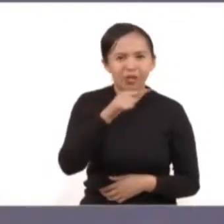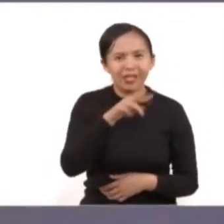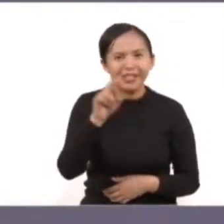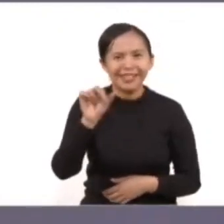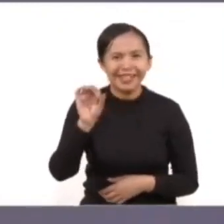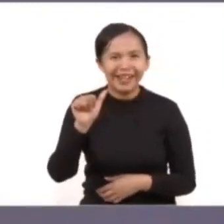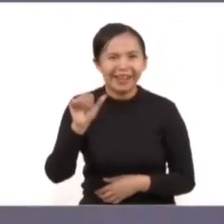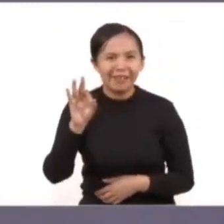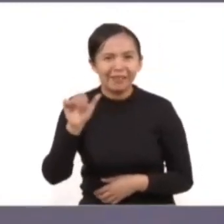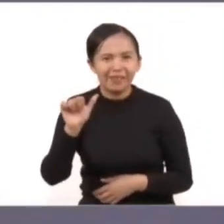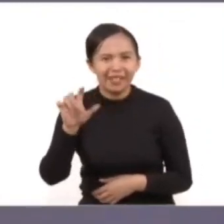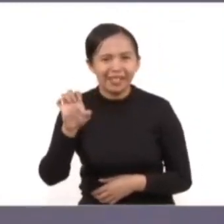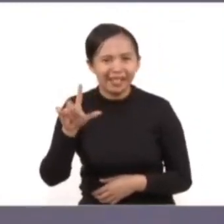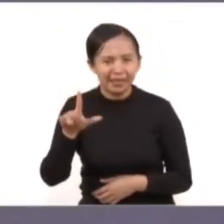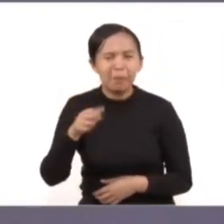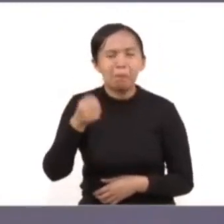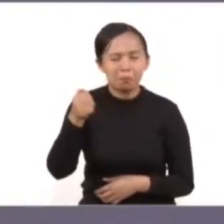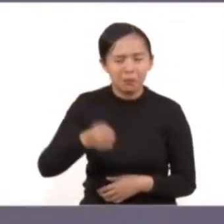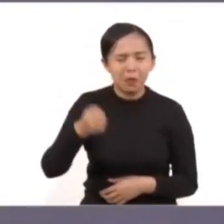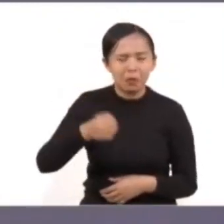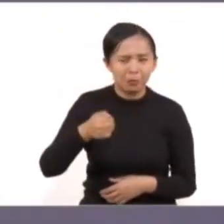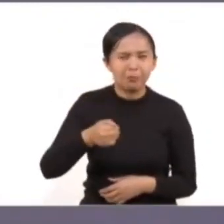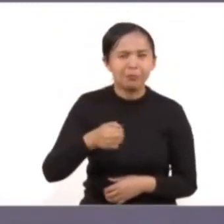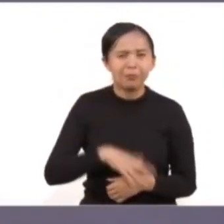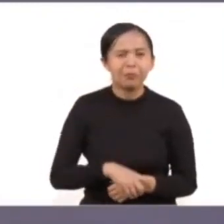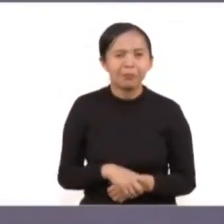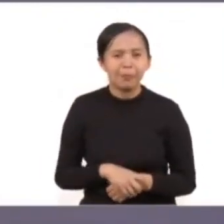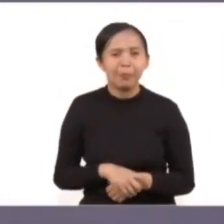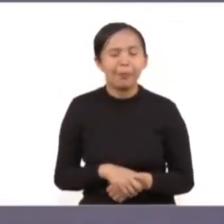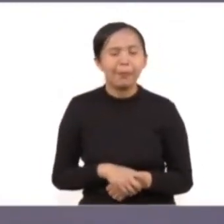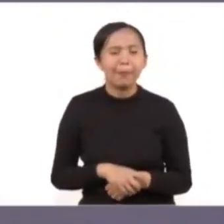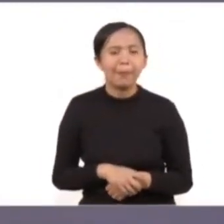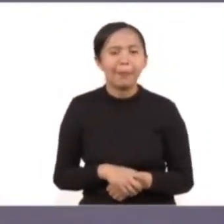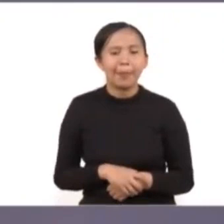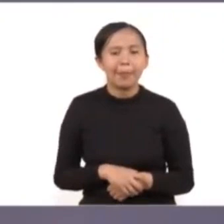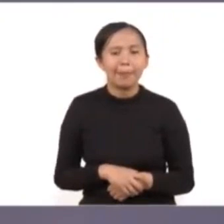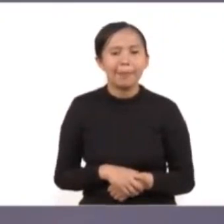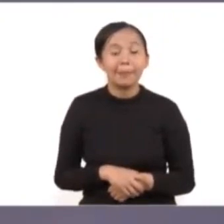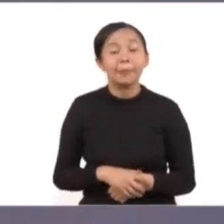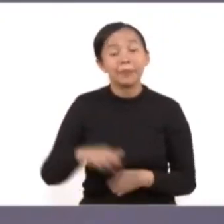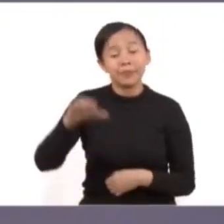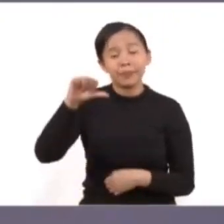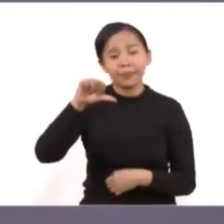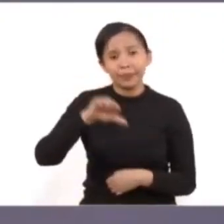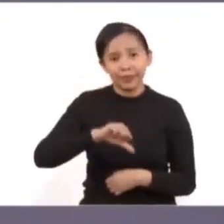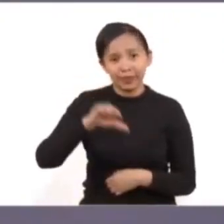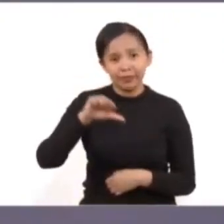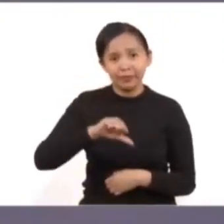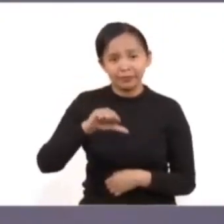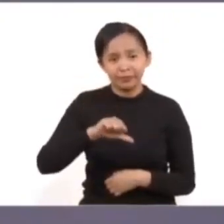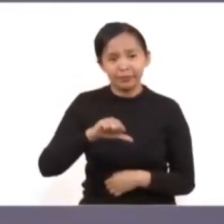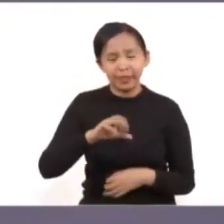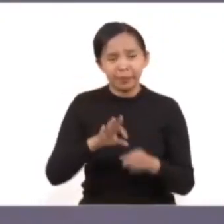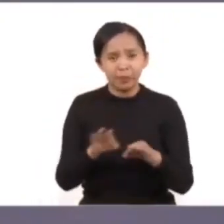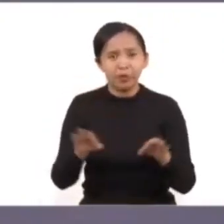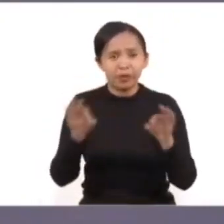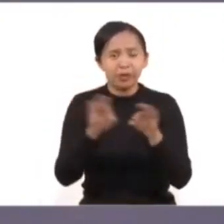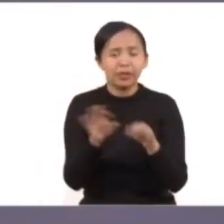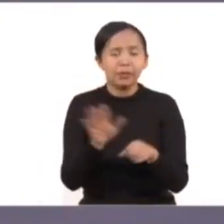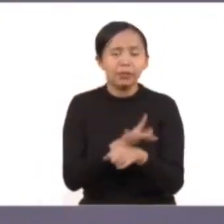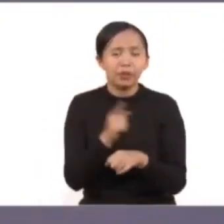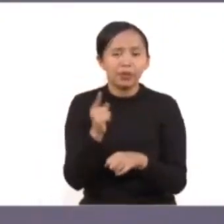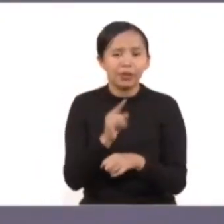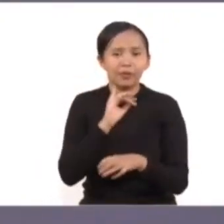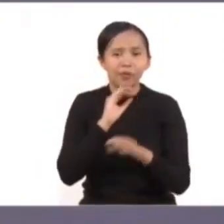Guerra Álvarez, para todas y todos ustedes. Este día nos reúne el deber de informar a la ciudadanía